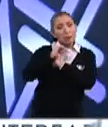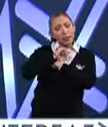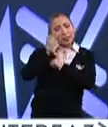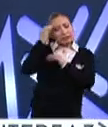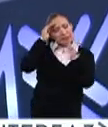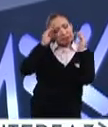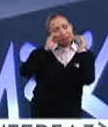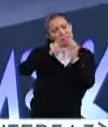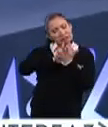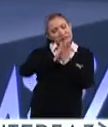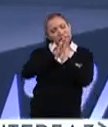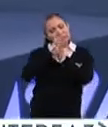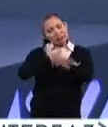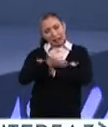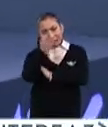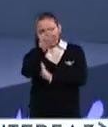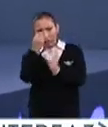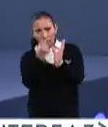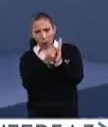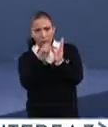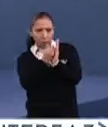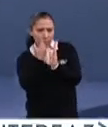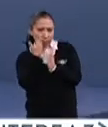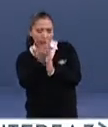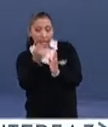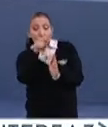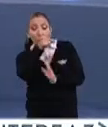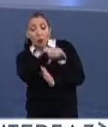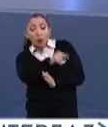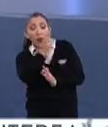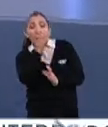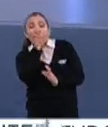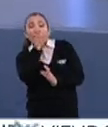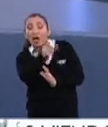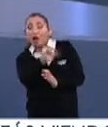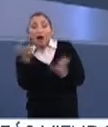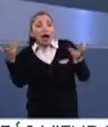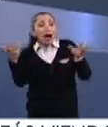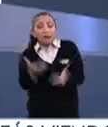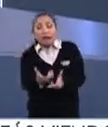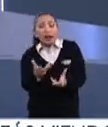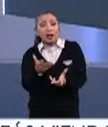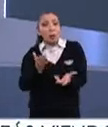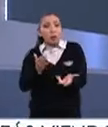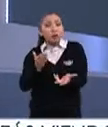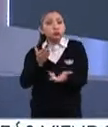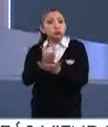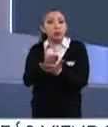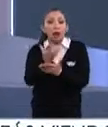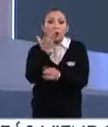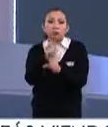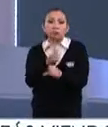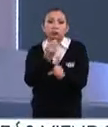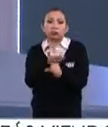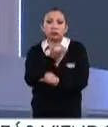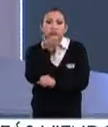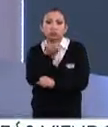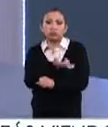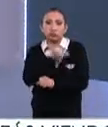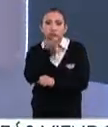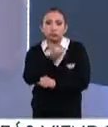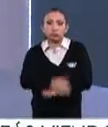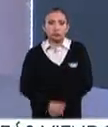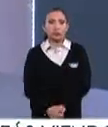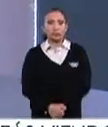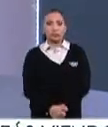mejores. Y el MOOC justamente es lo que presenta, que una de las mejores respuestas que podemos dar es adaptarnos. Adaptarnos.